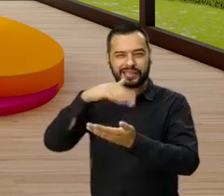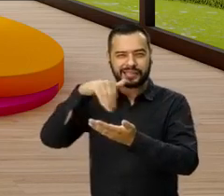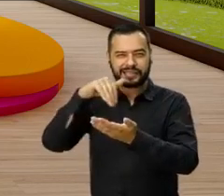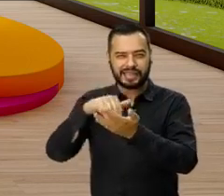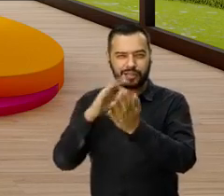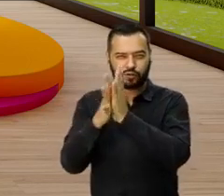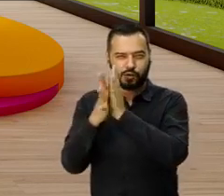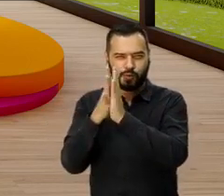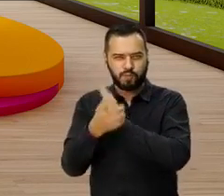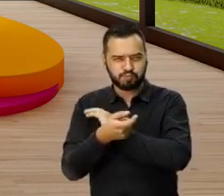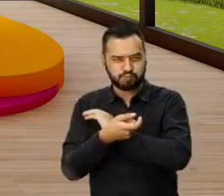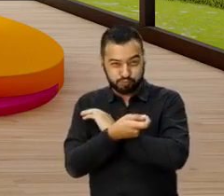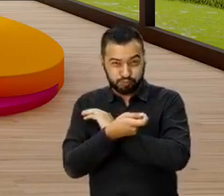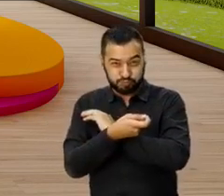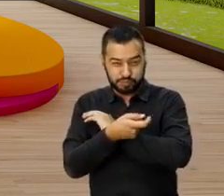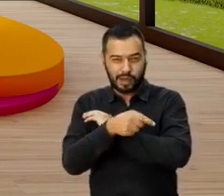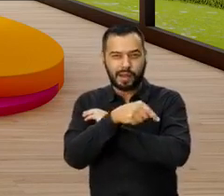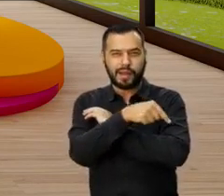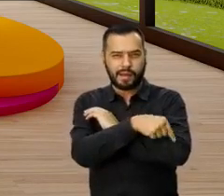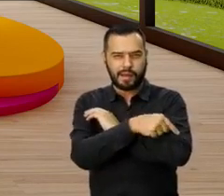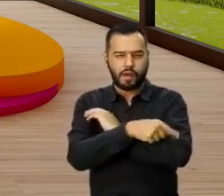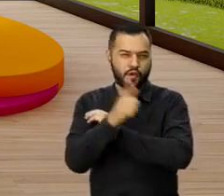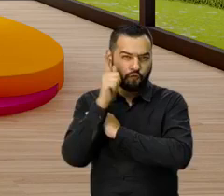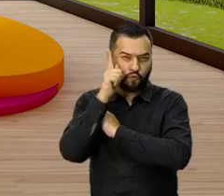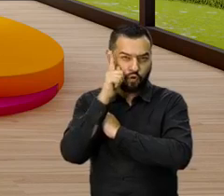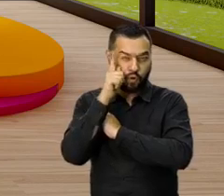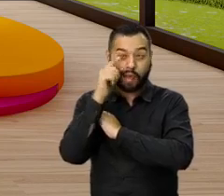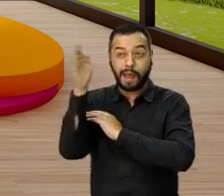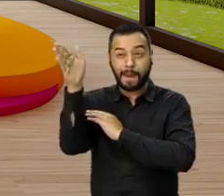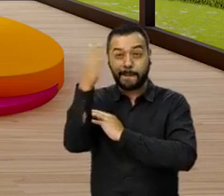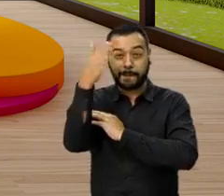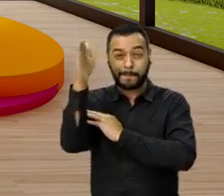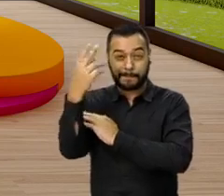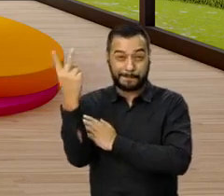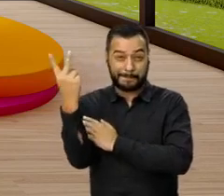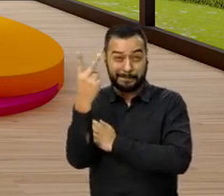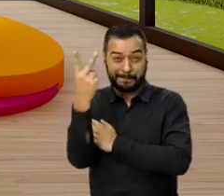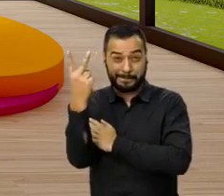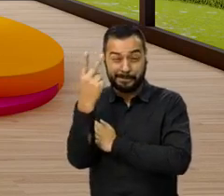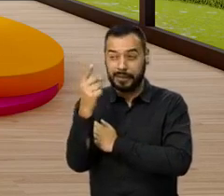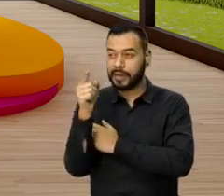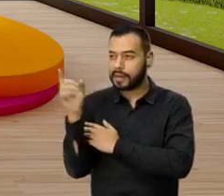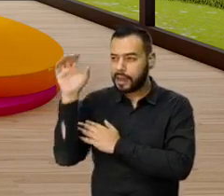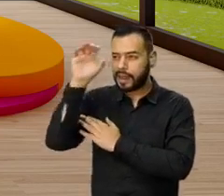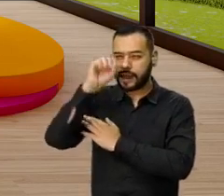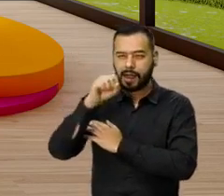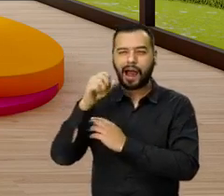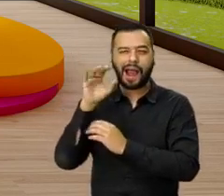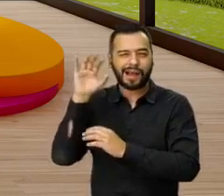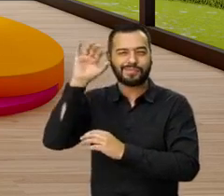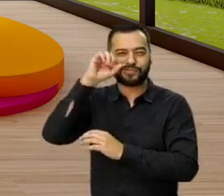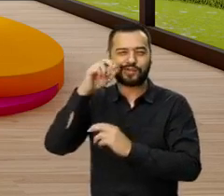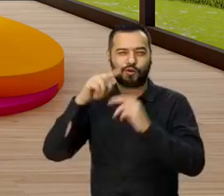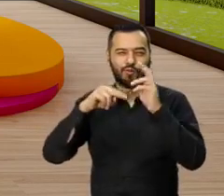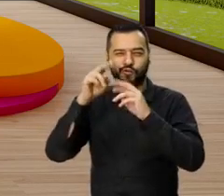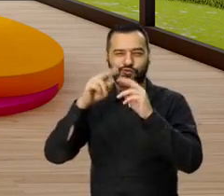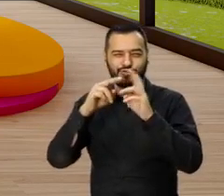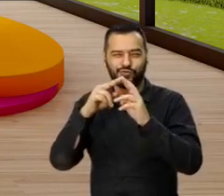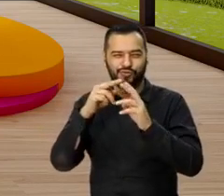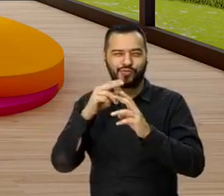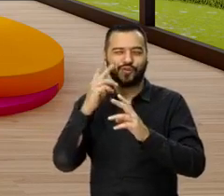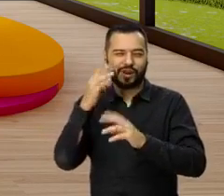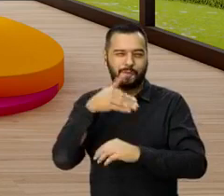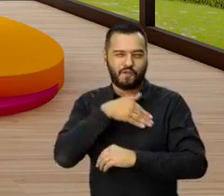que hay ahí, donde tenemos de Fontibón, ve las banderas verdes que identifican a la constructora Bolívar, verdes y